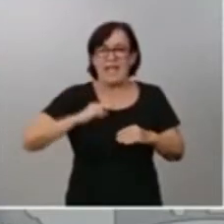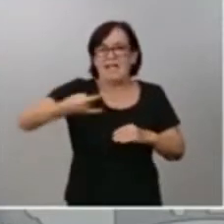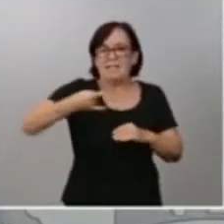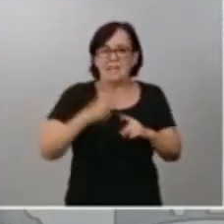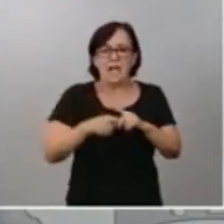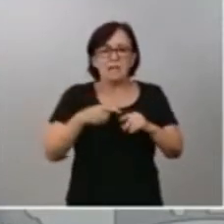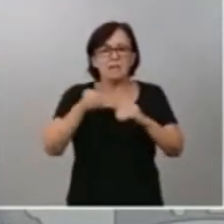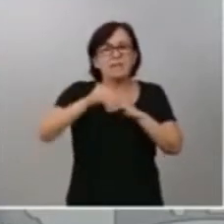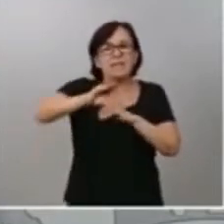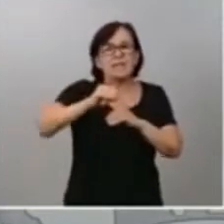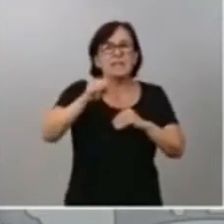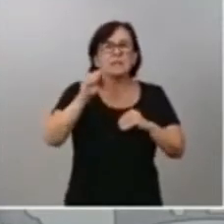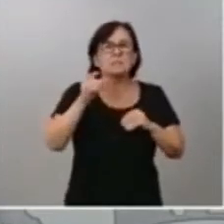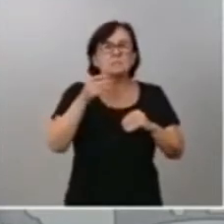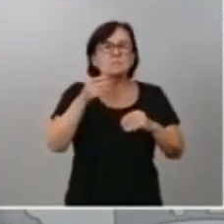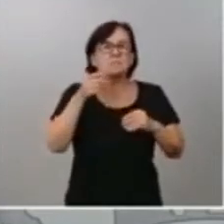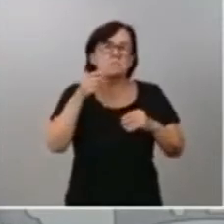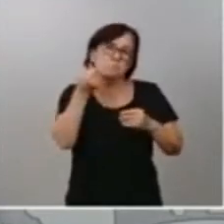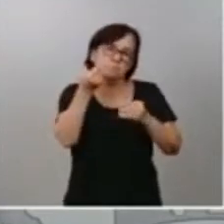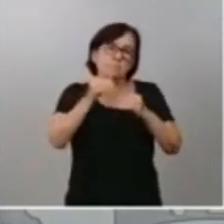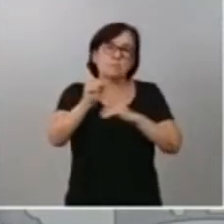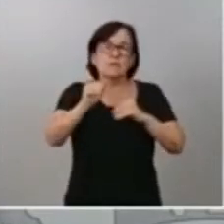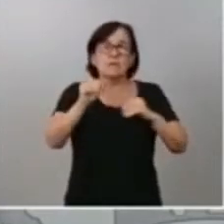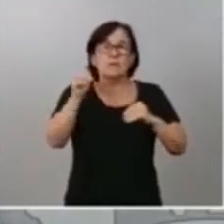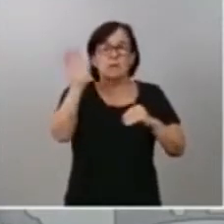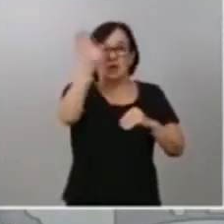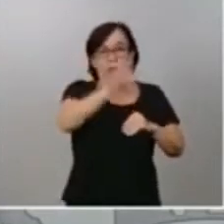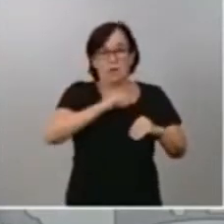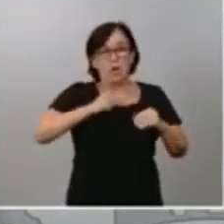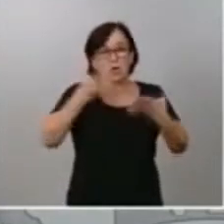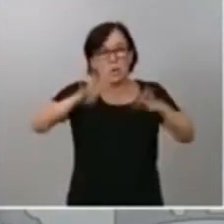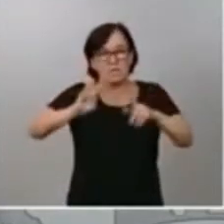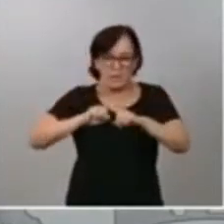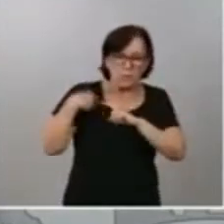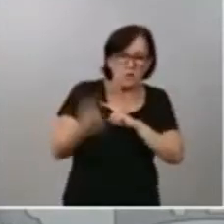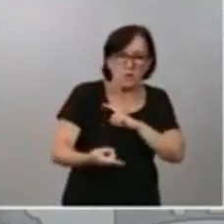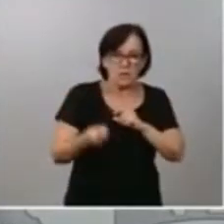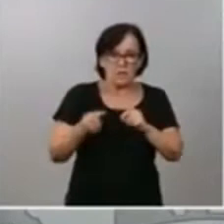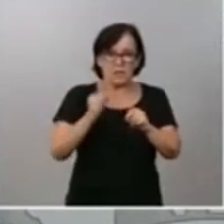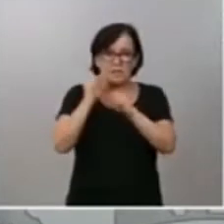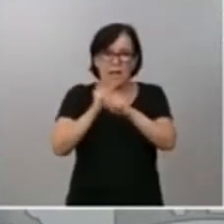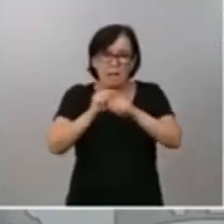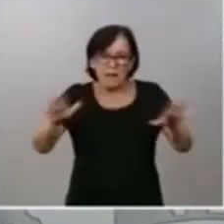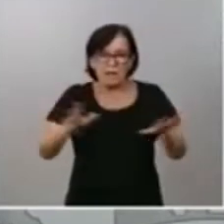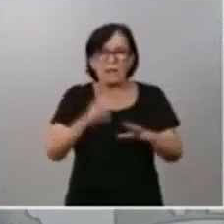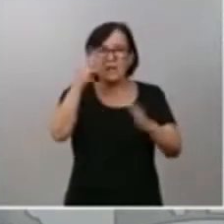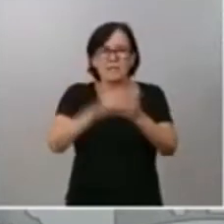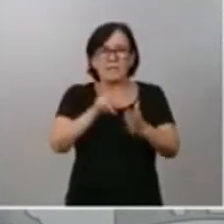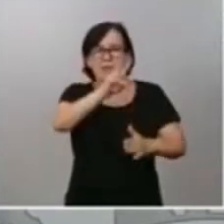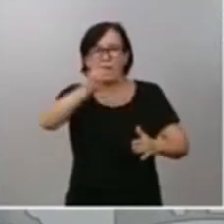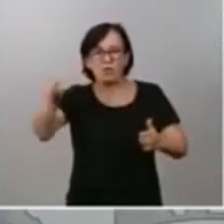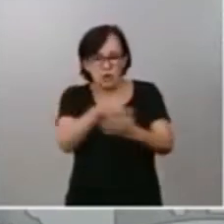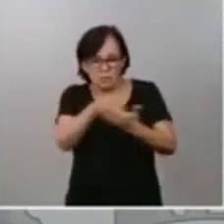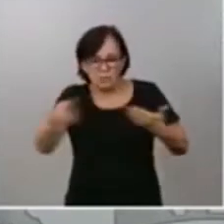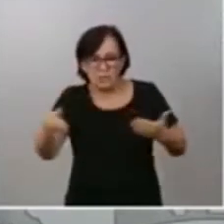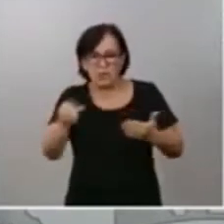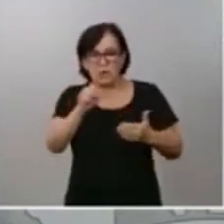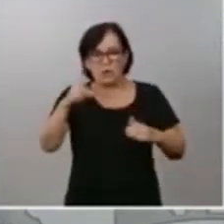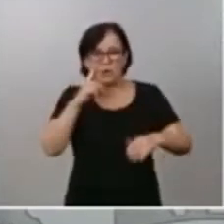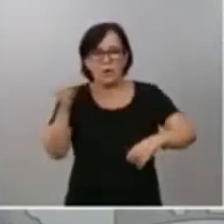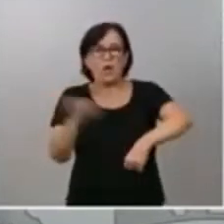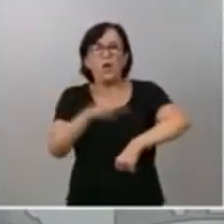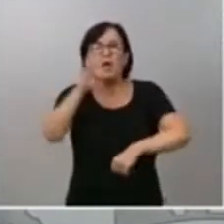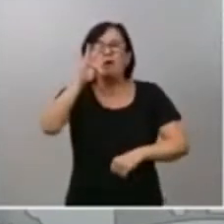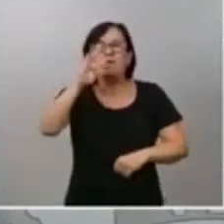para los nueve meses posteriores a la pandemia y también 3.200 millones de euros del fondo FEDER para gasto